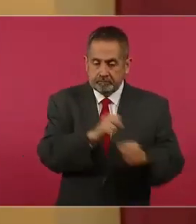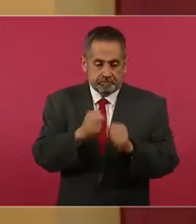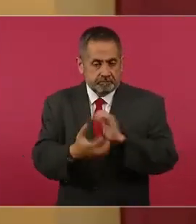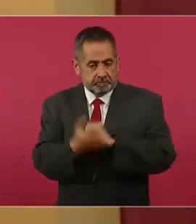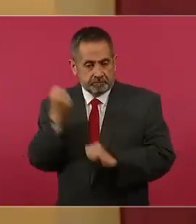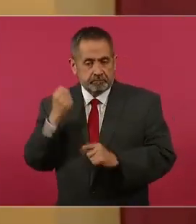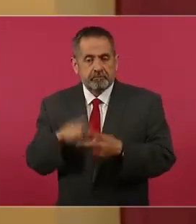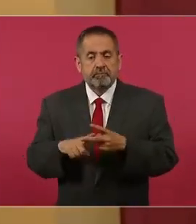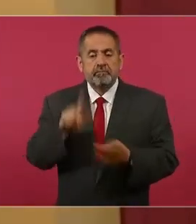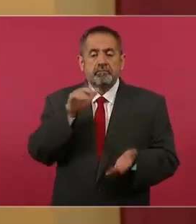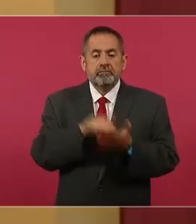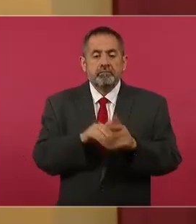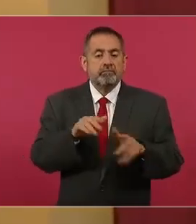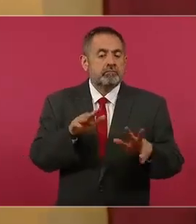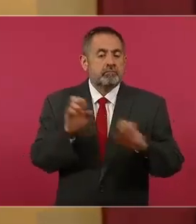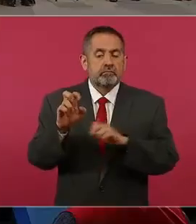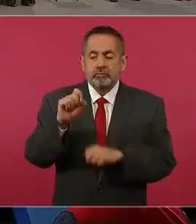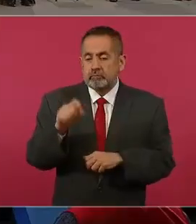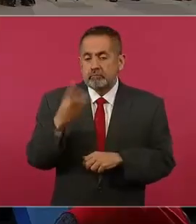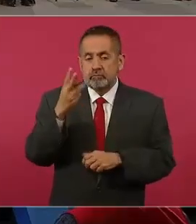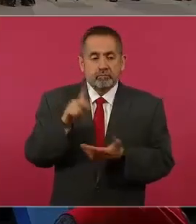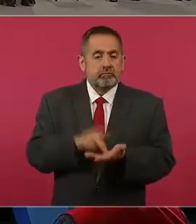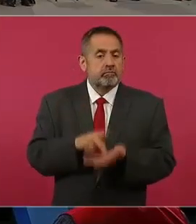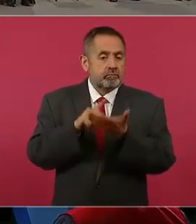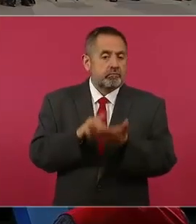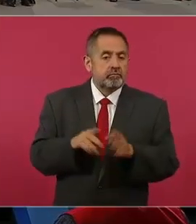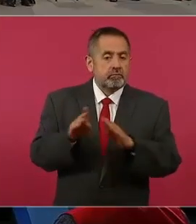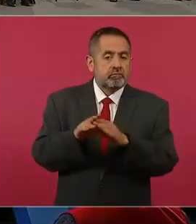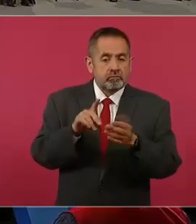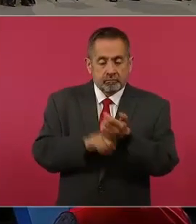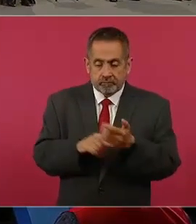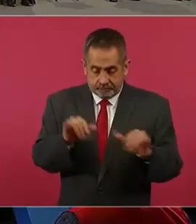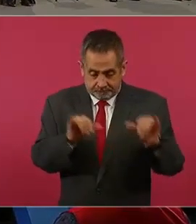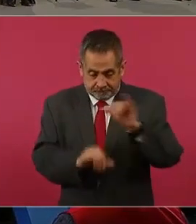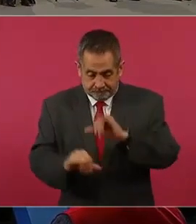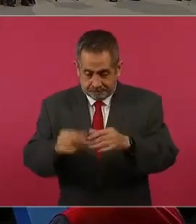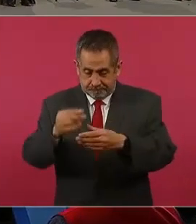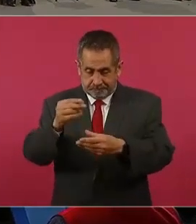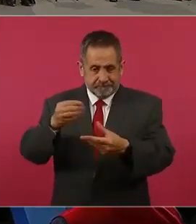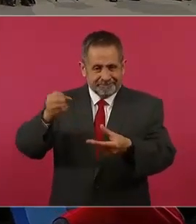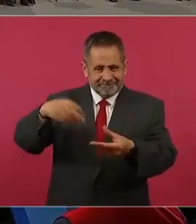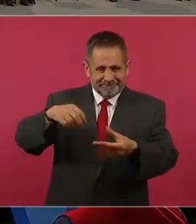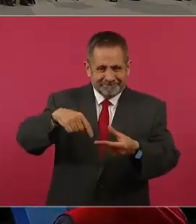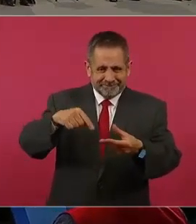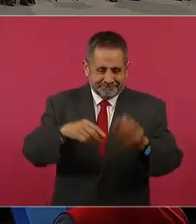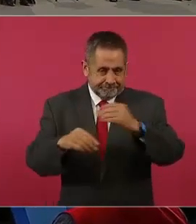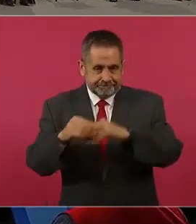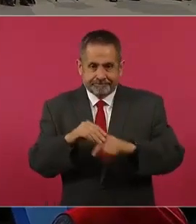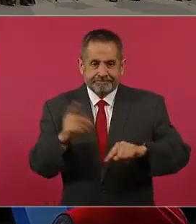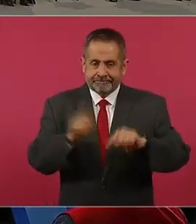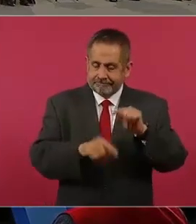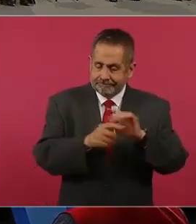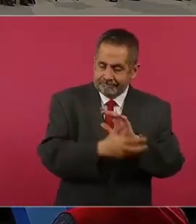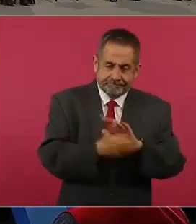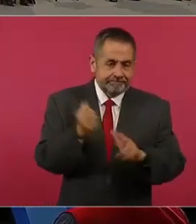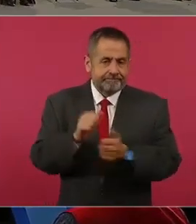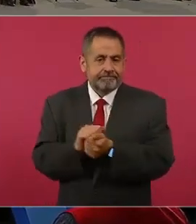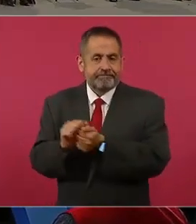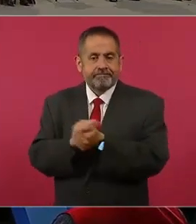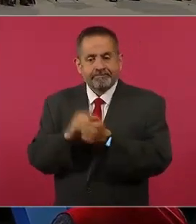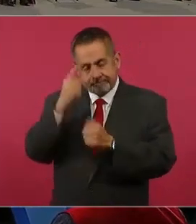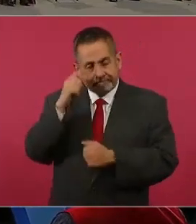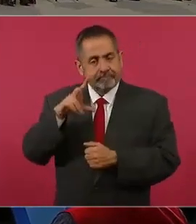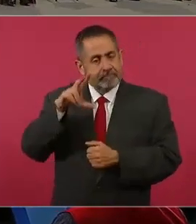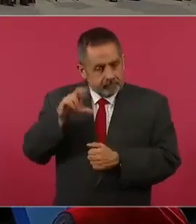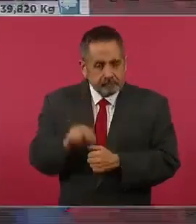7 mil 322 kilogramos de precursores químicos para la generación del